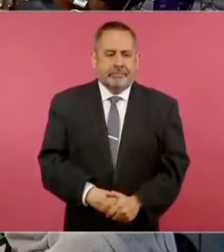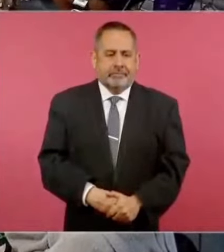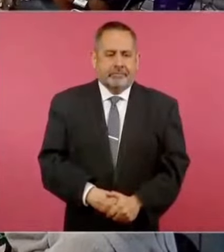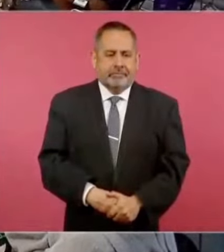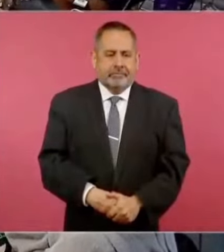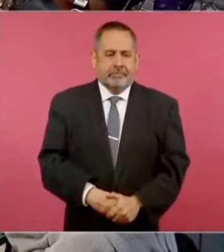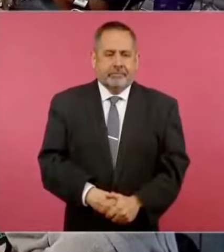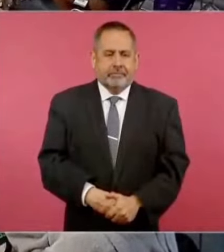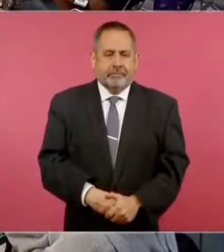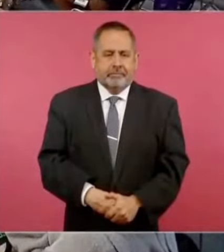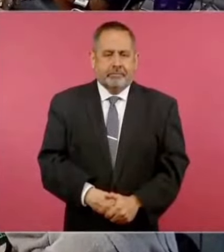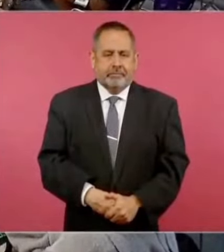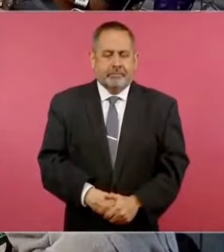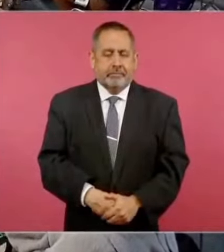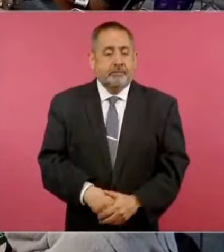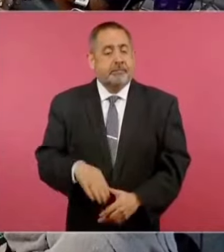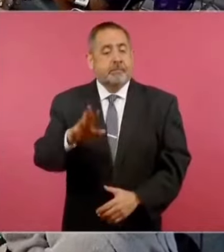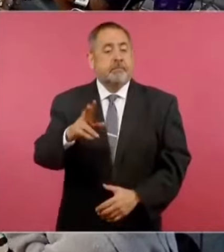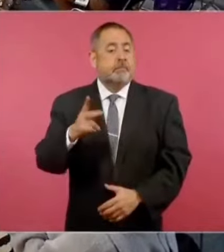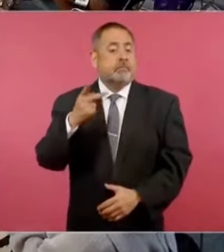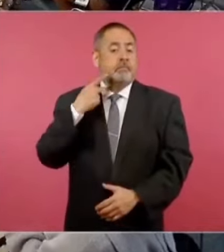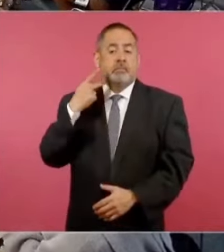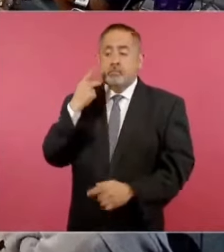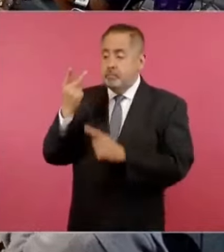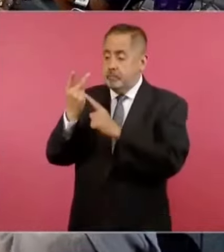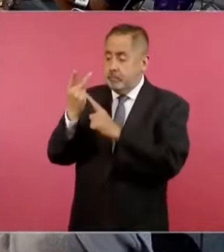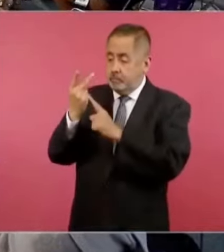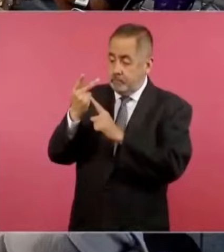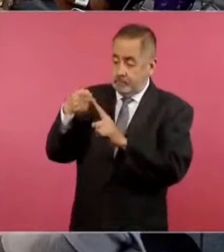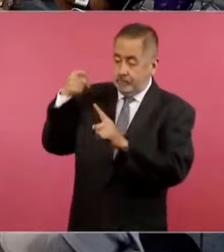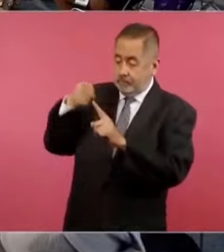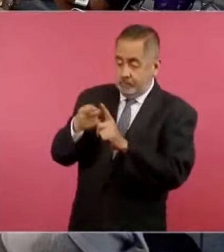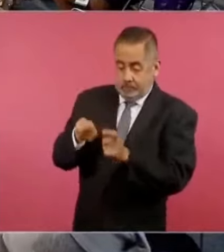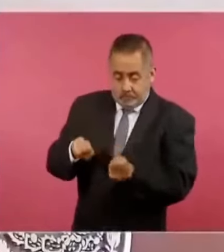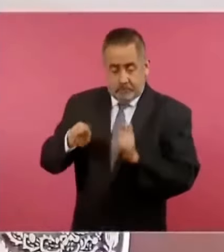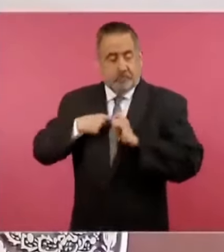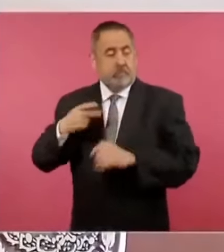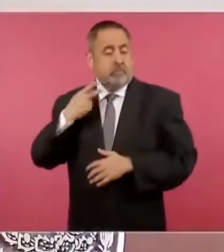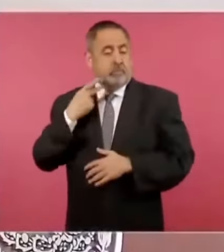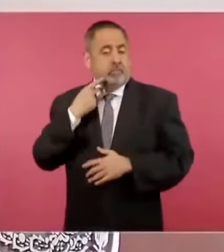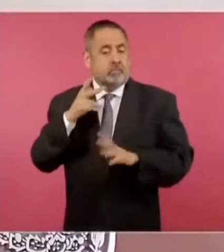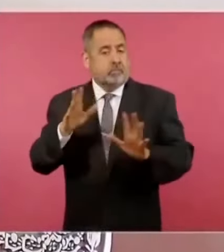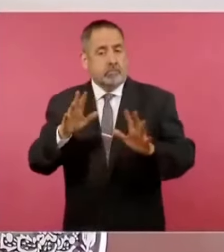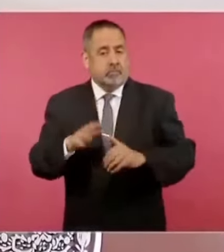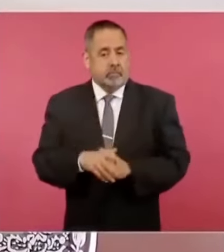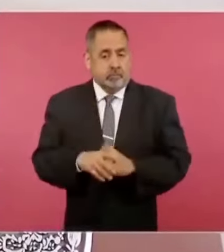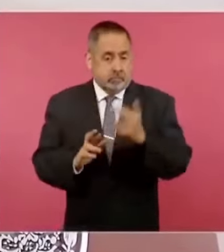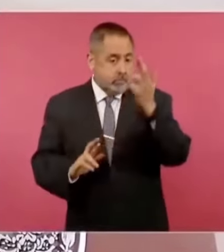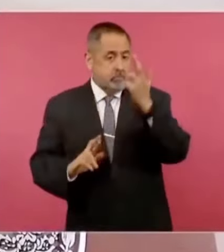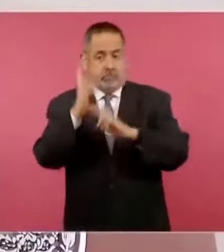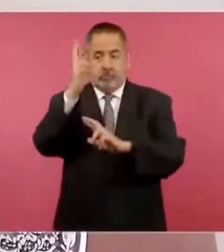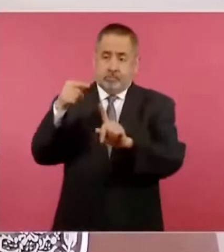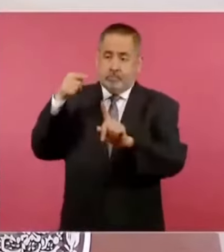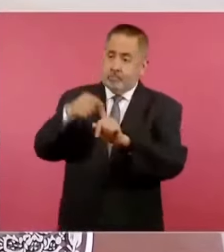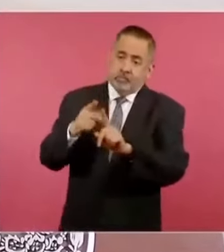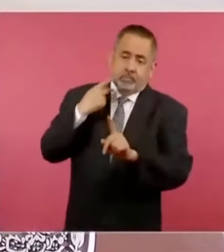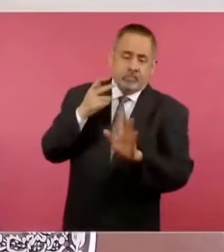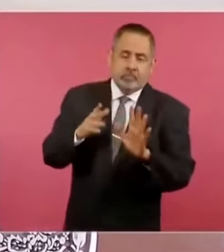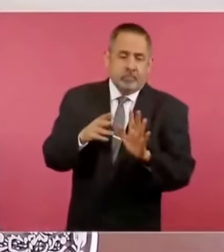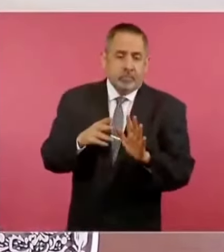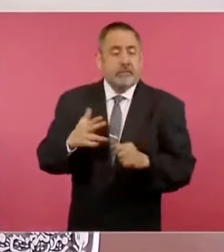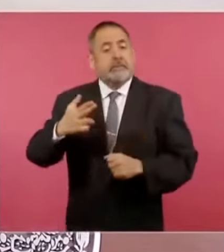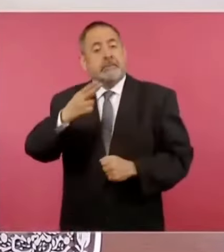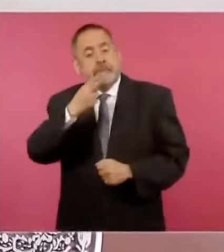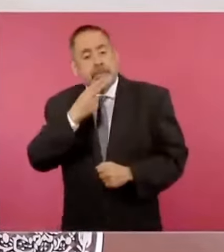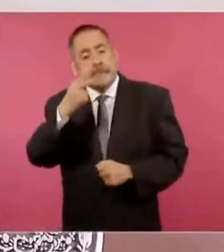La política no es un fin, la revolución no es un fin, son medios